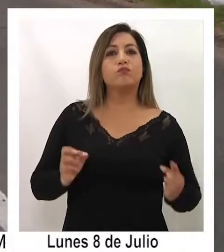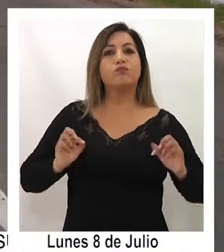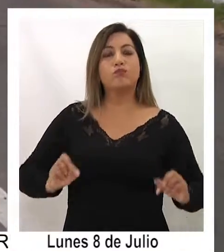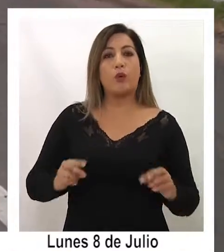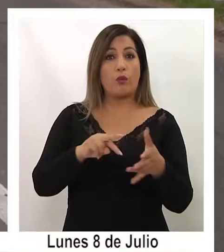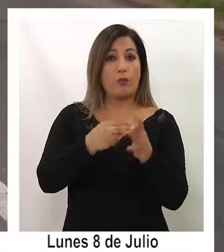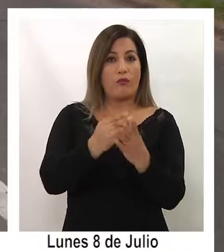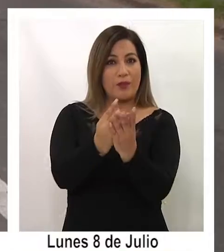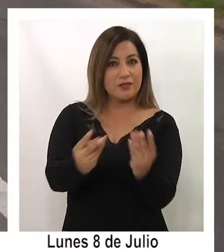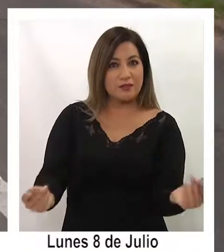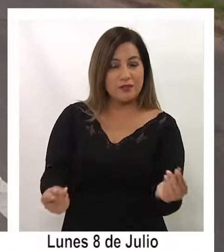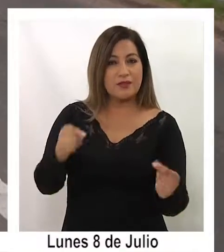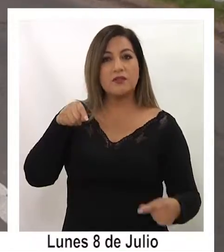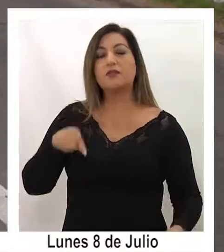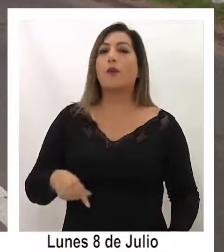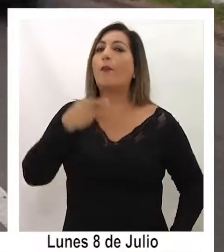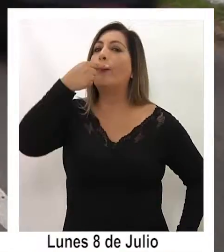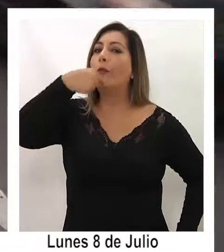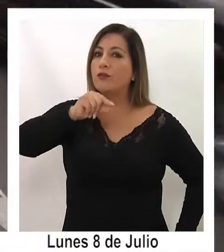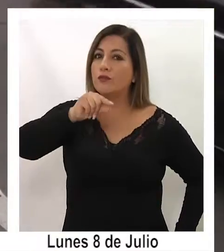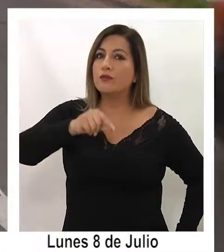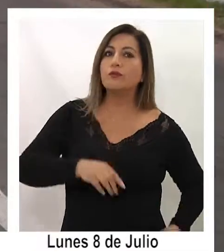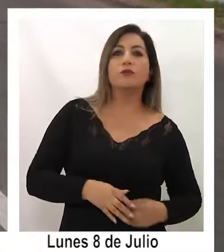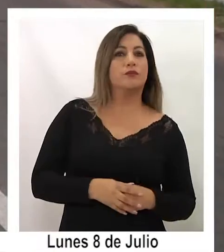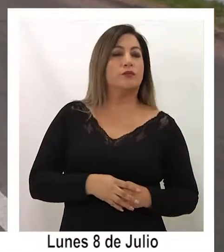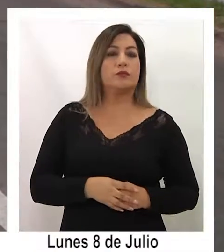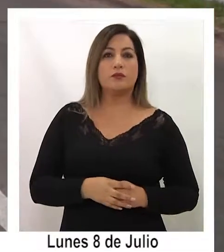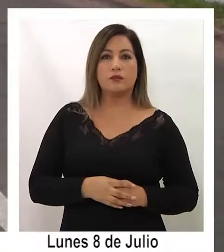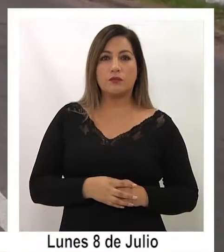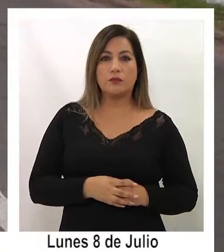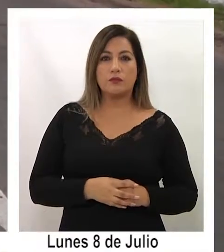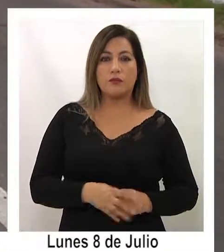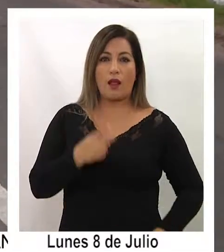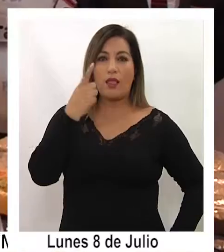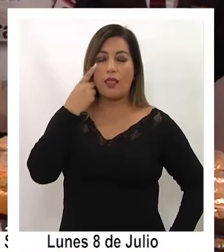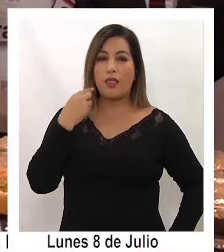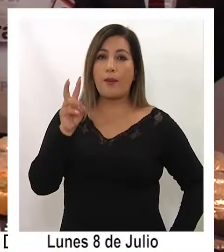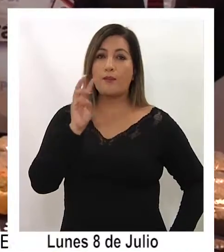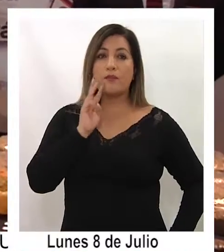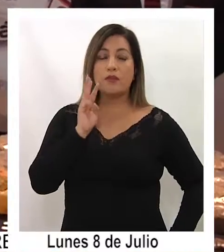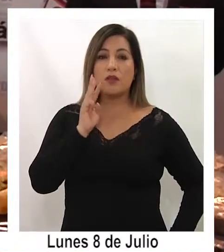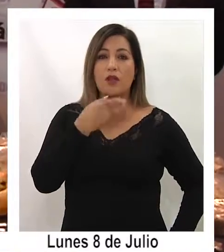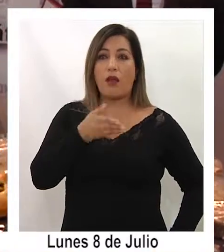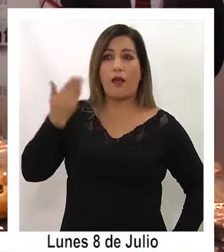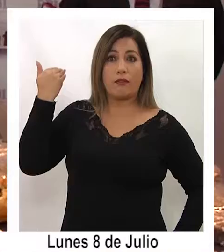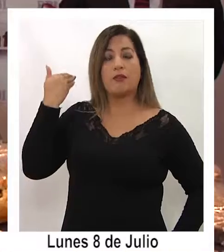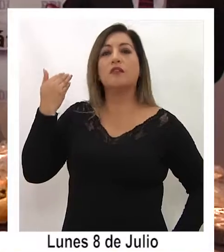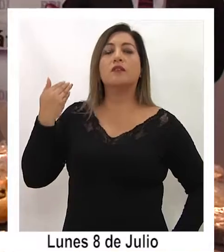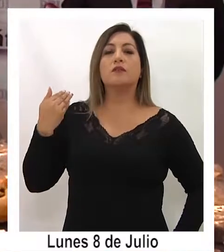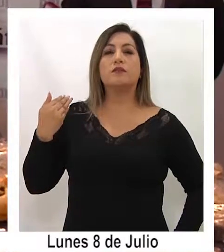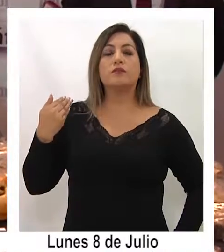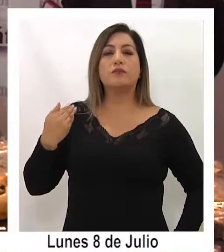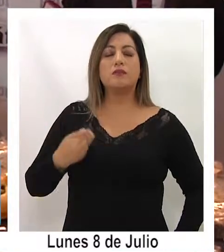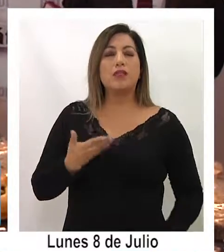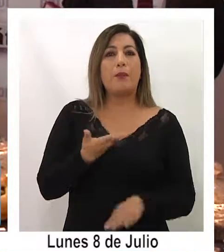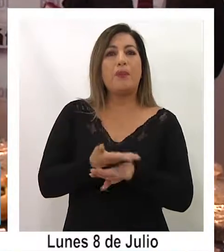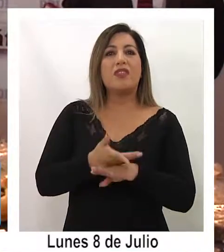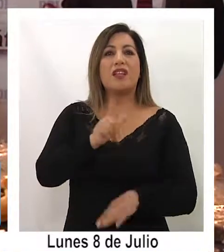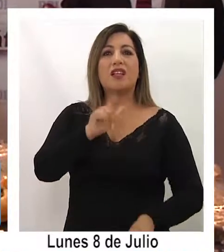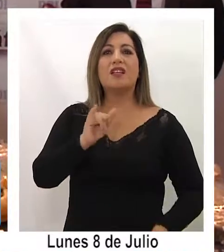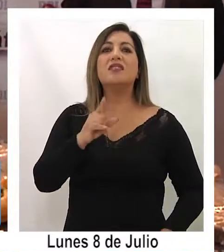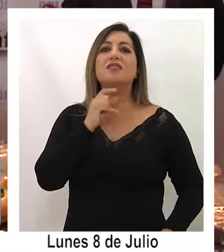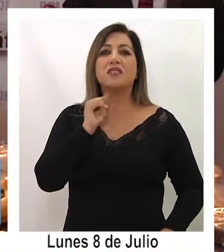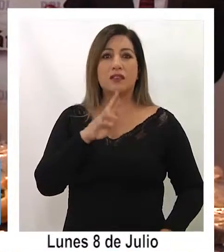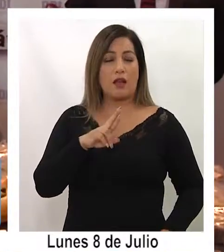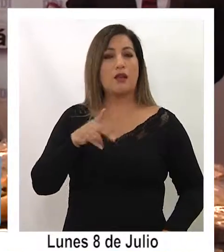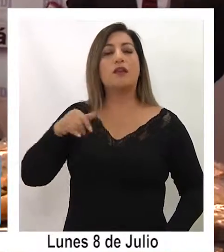posible solución del problema en breve tiempo. Ese día miércoles estaban en análisis las licitaciones que estaba llevando